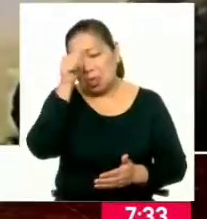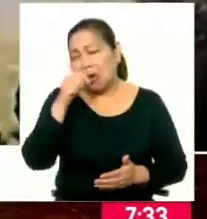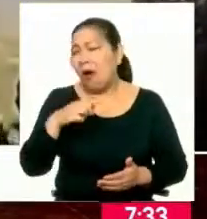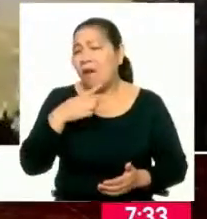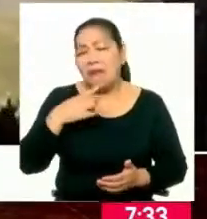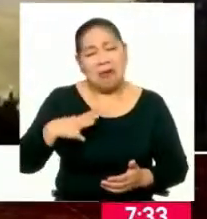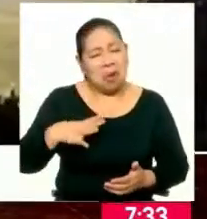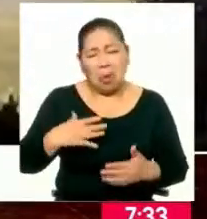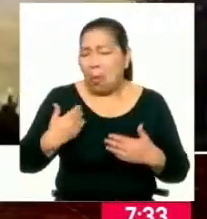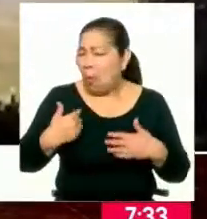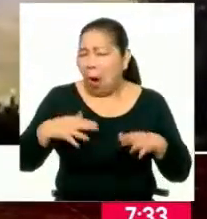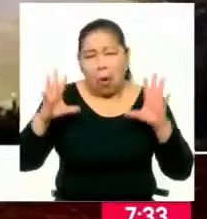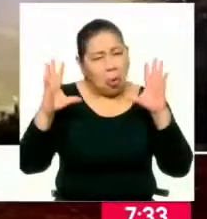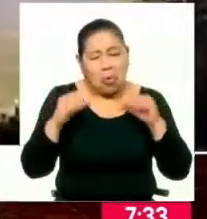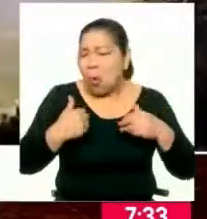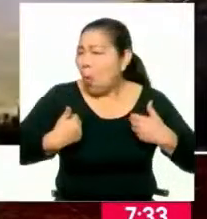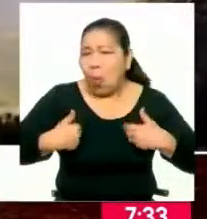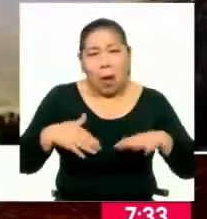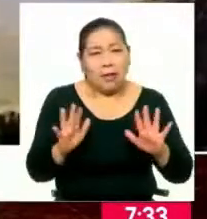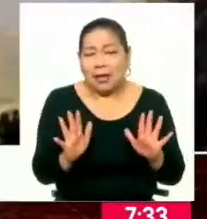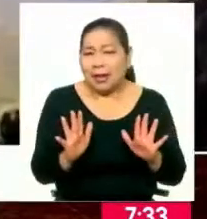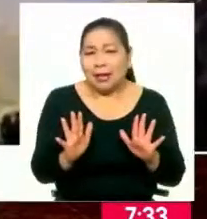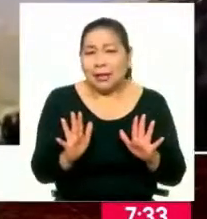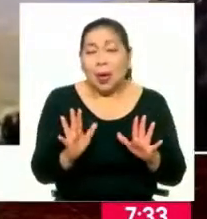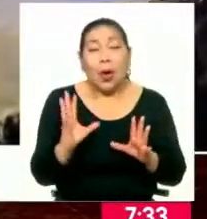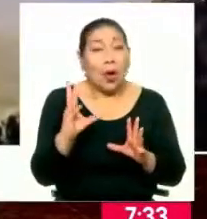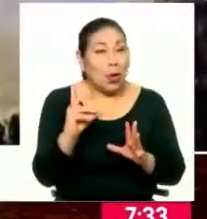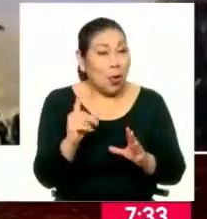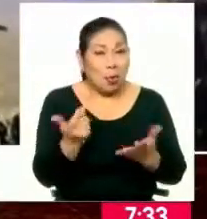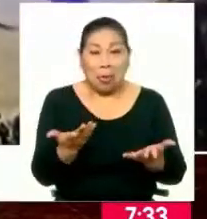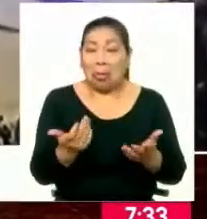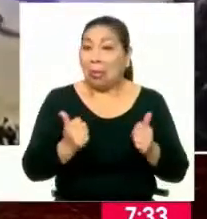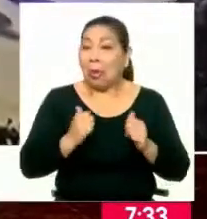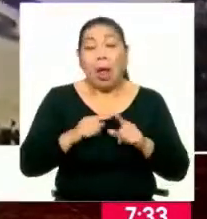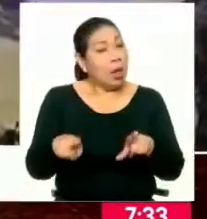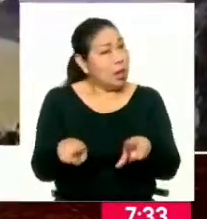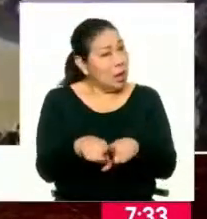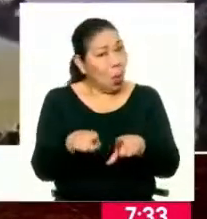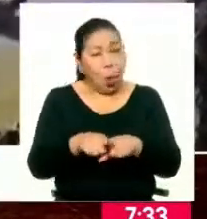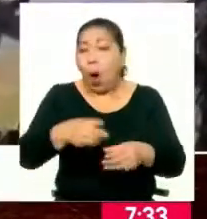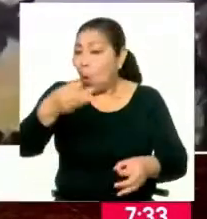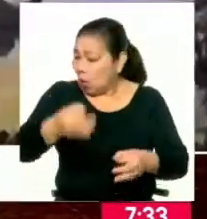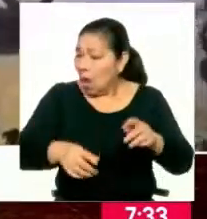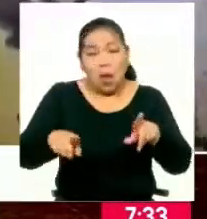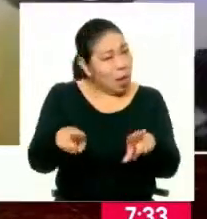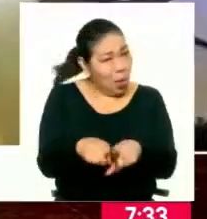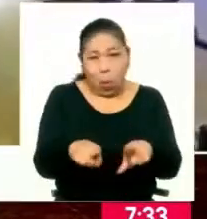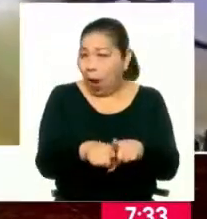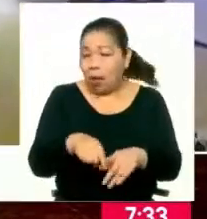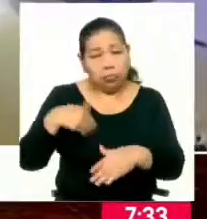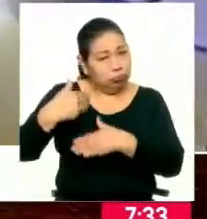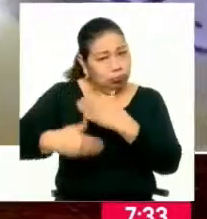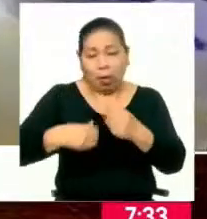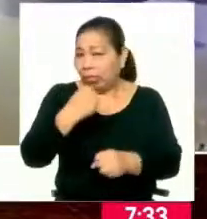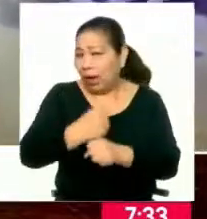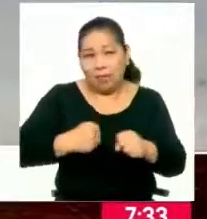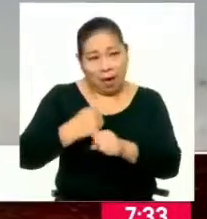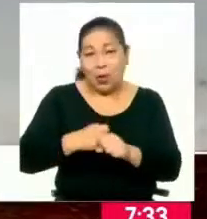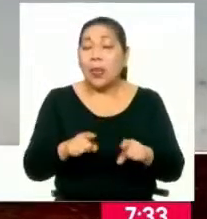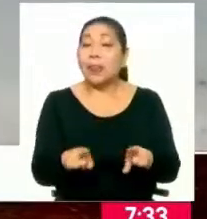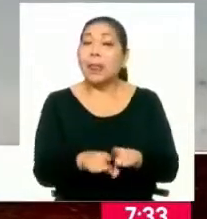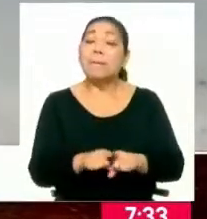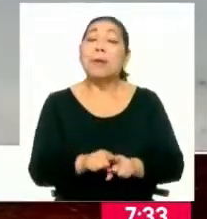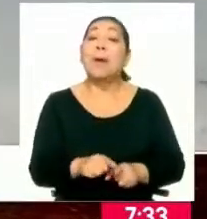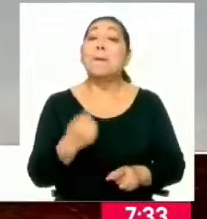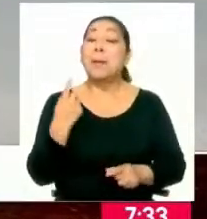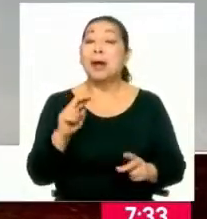feriados o en altas horas de la noche, porque así como la delincuencia no descansa, por supuesto que la justicia tampoco. Ahora, para